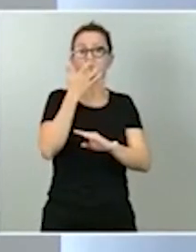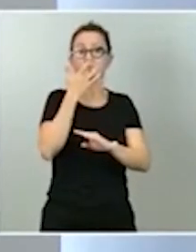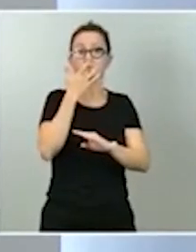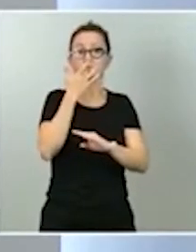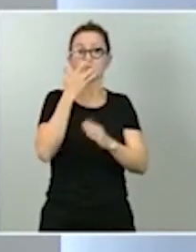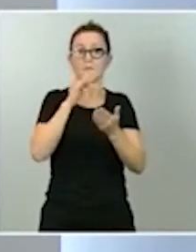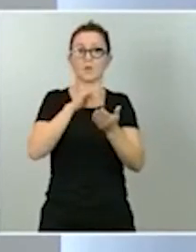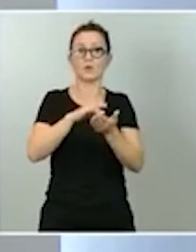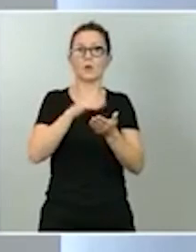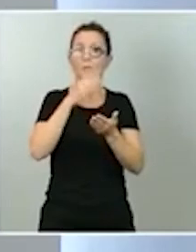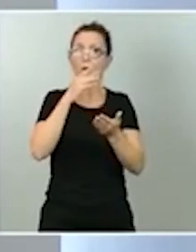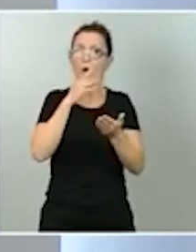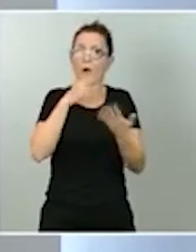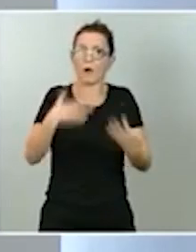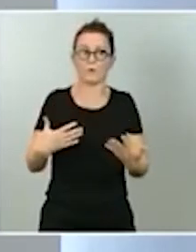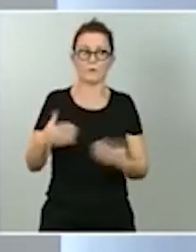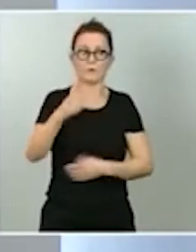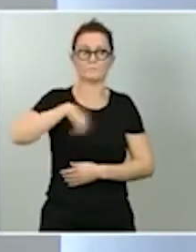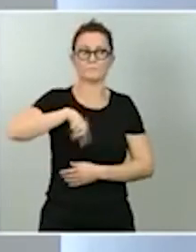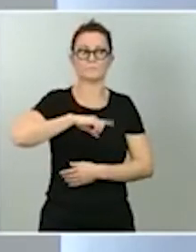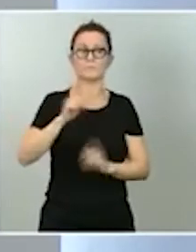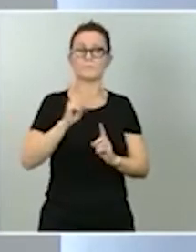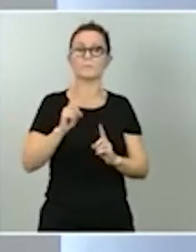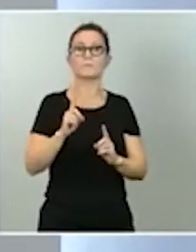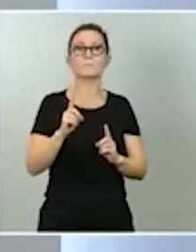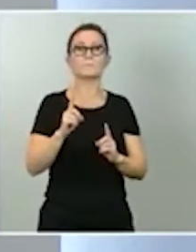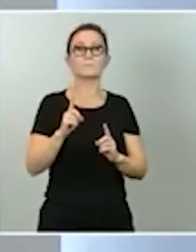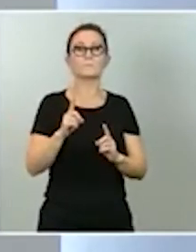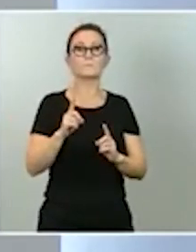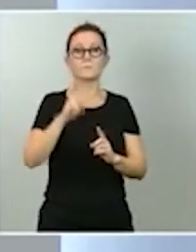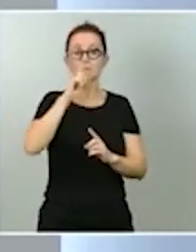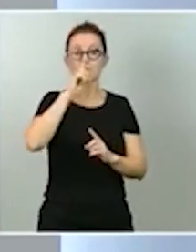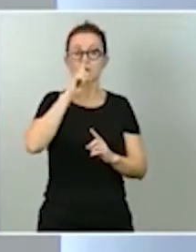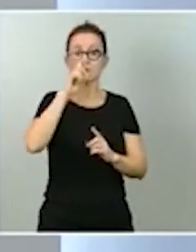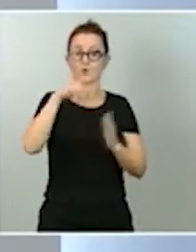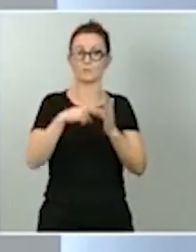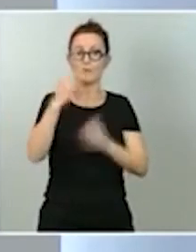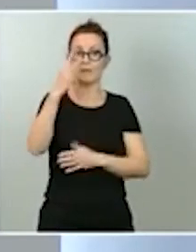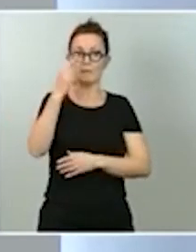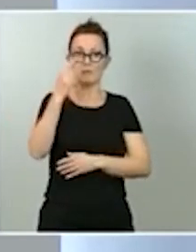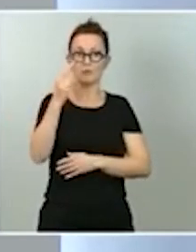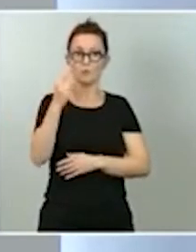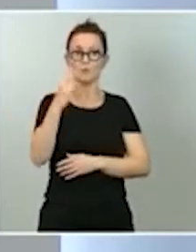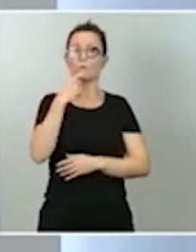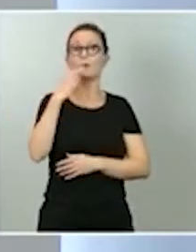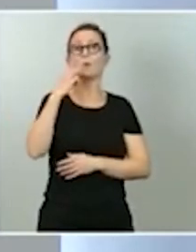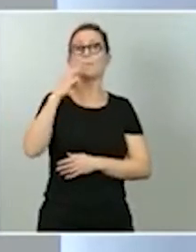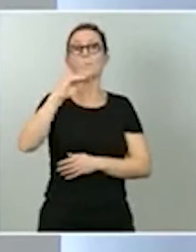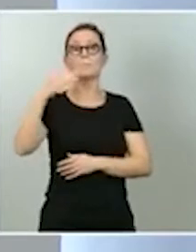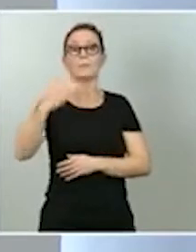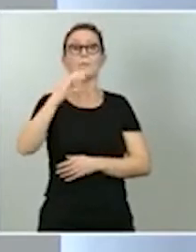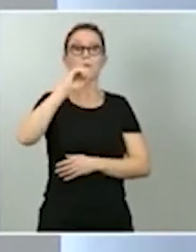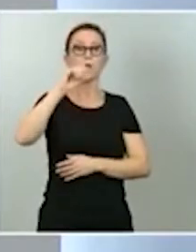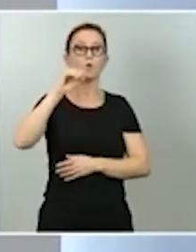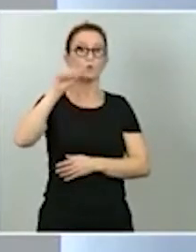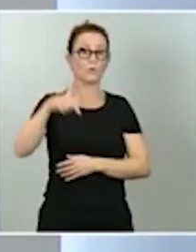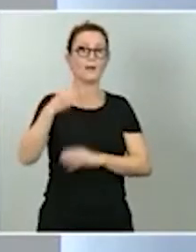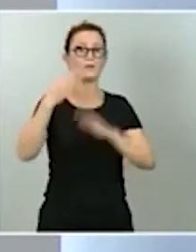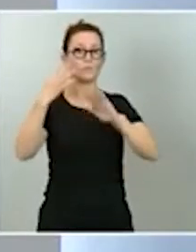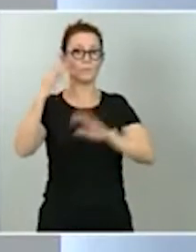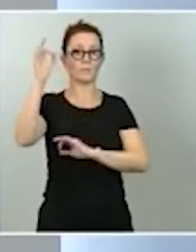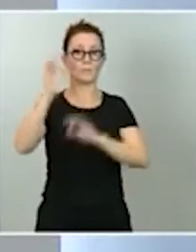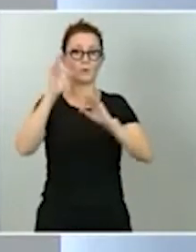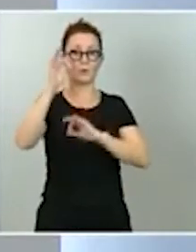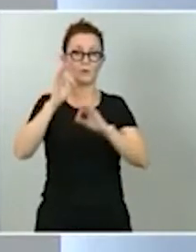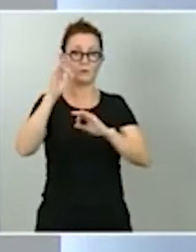previsiones para el ejercicio 2021 apuntan a un deflactor del PIB en el entorno del 0,9% por debajo del 1% al que